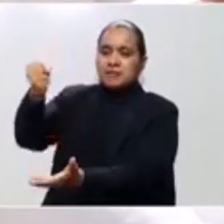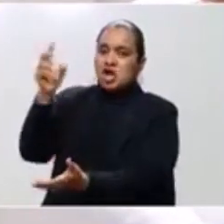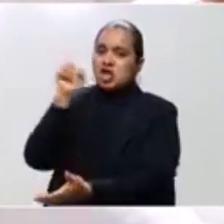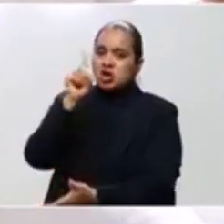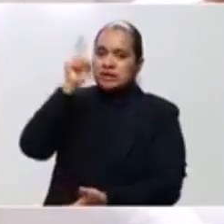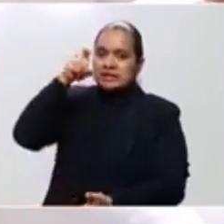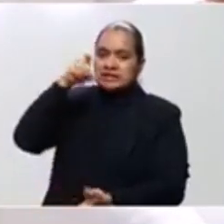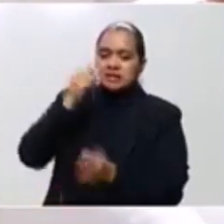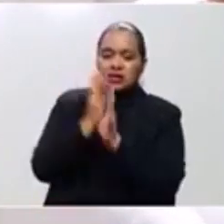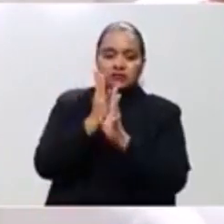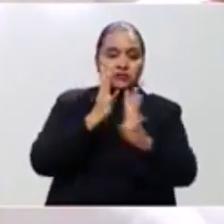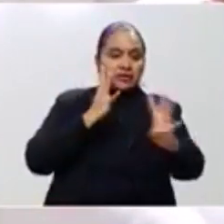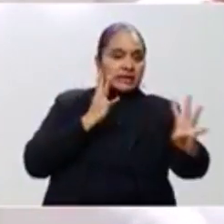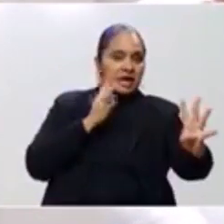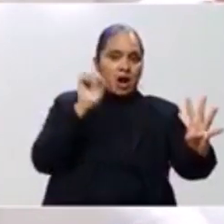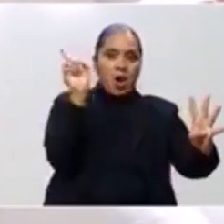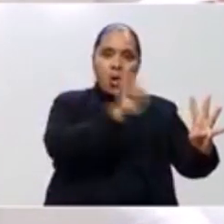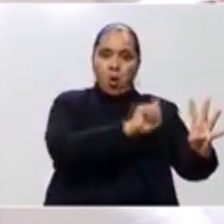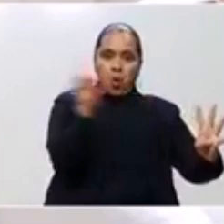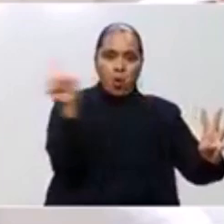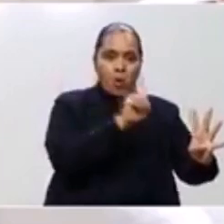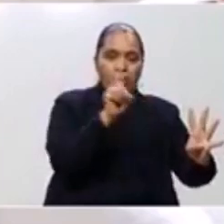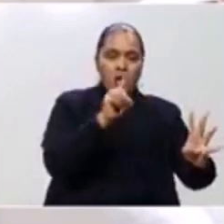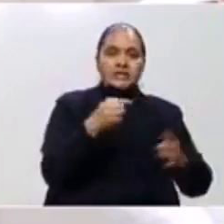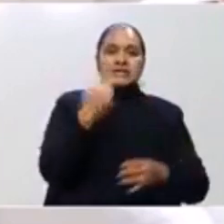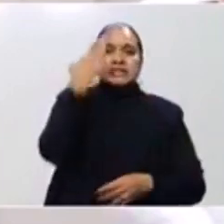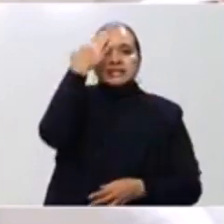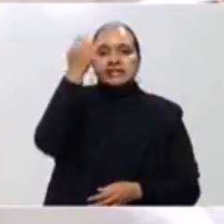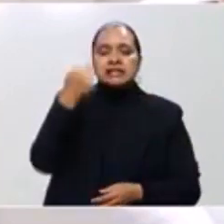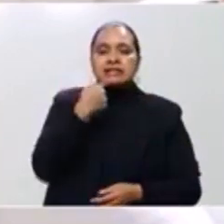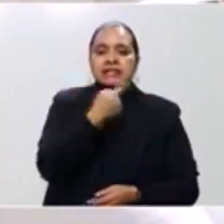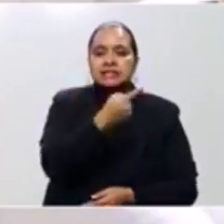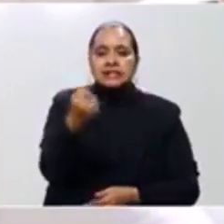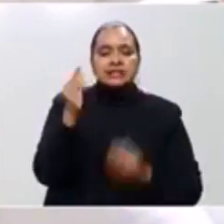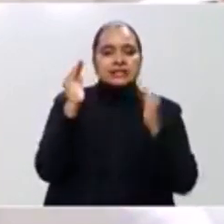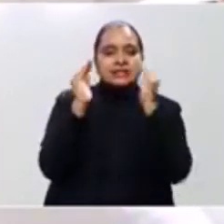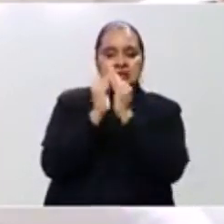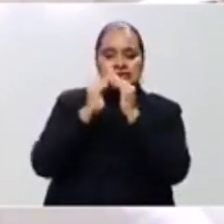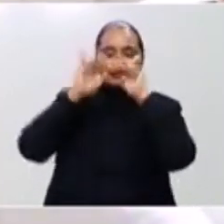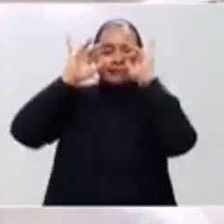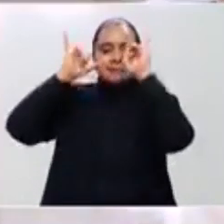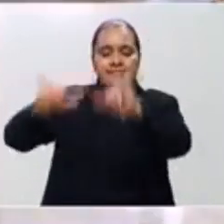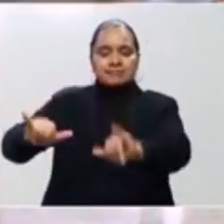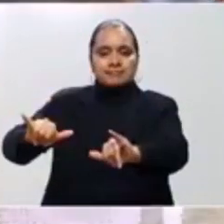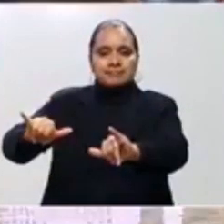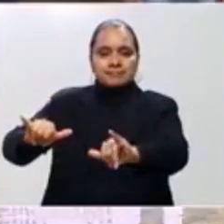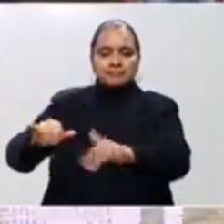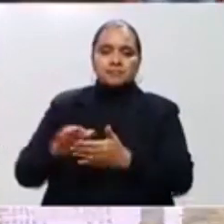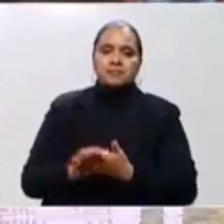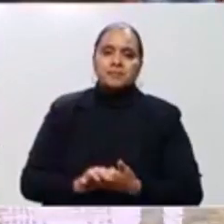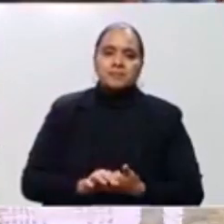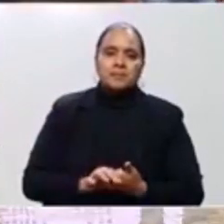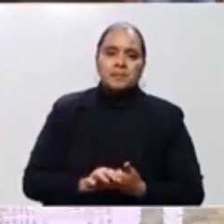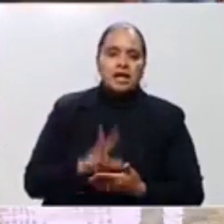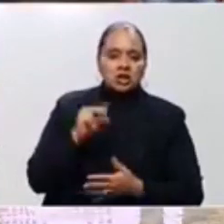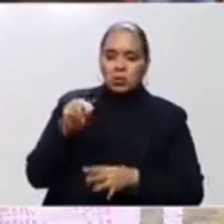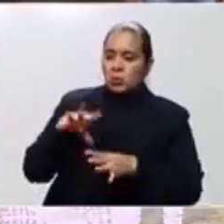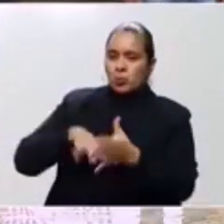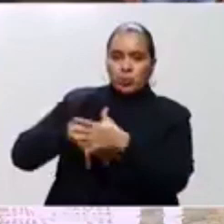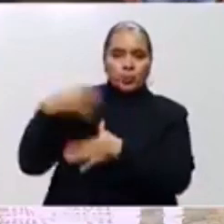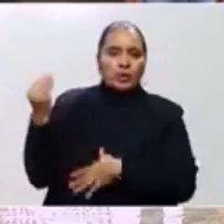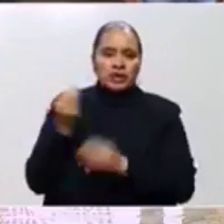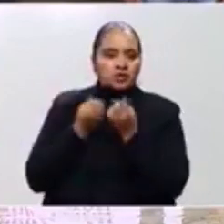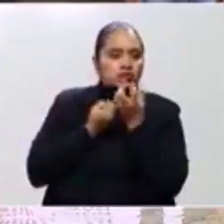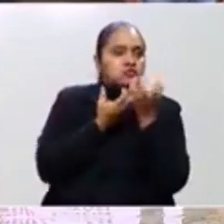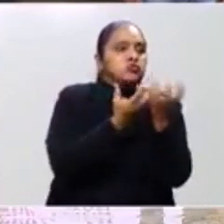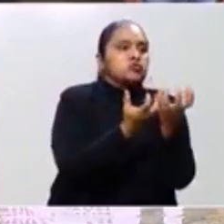que las familias salgan de su casa, porque como el mensaje lo dice, Honduras, quédate en tu casa, todos tenemos que estar